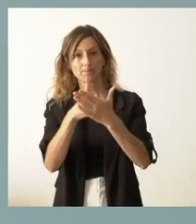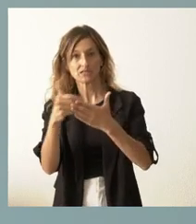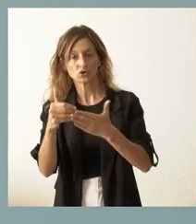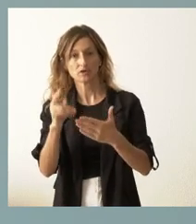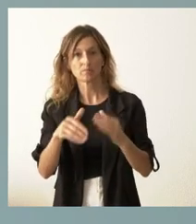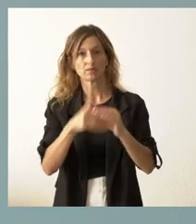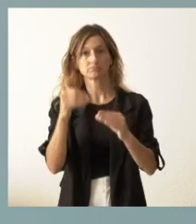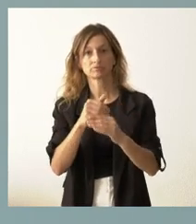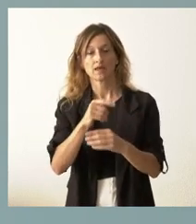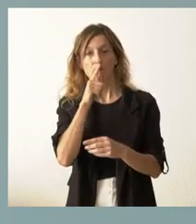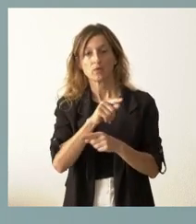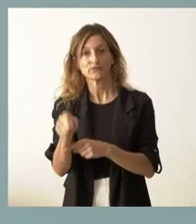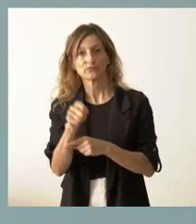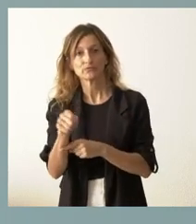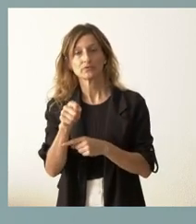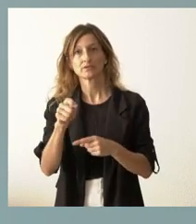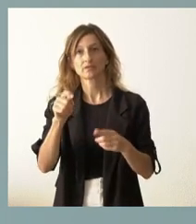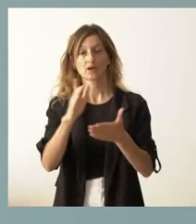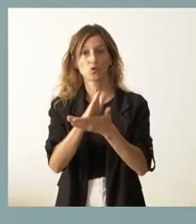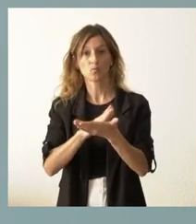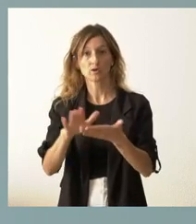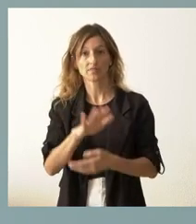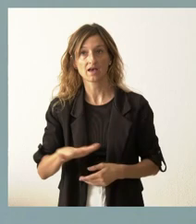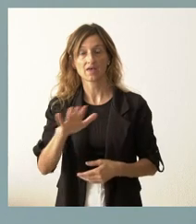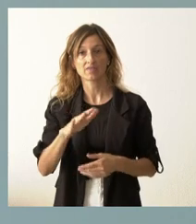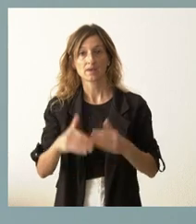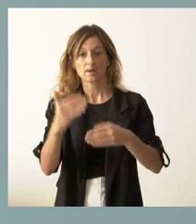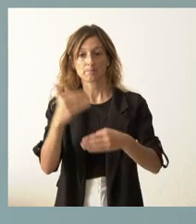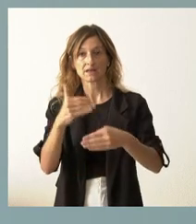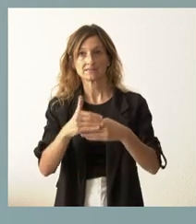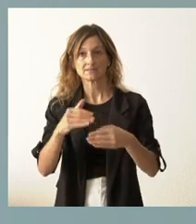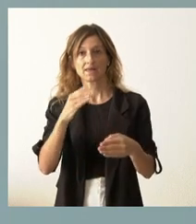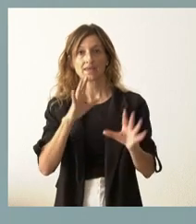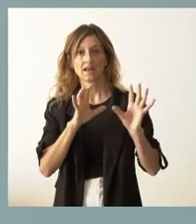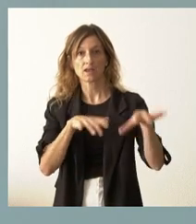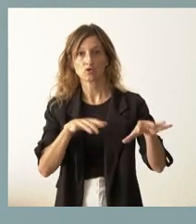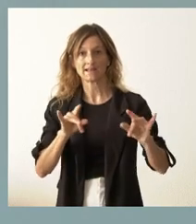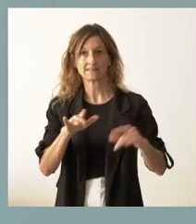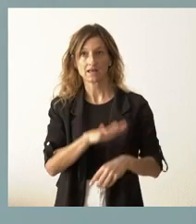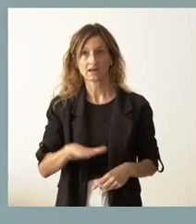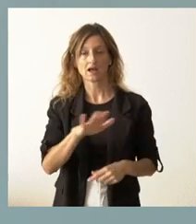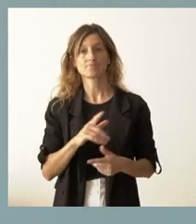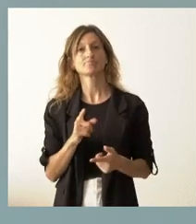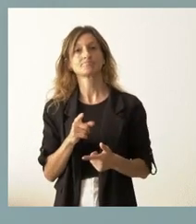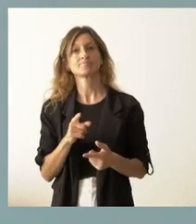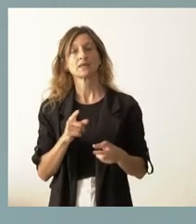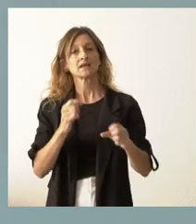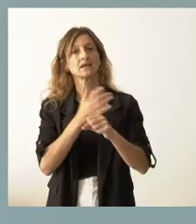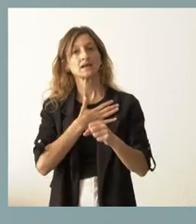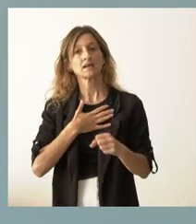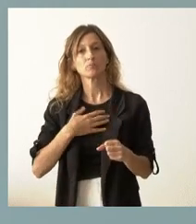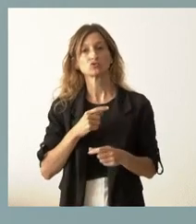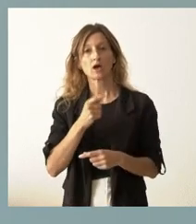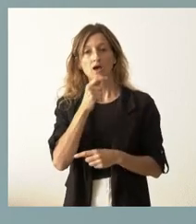modernización del regadío en la comunidad de regantes de la presa de la tierra en León, en esta tarea continua de mejora del